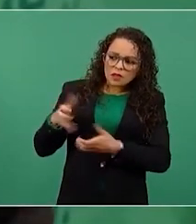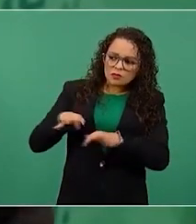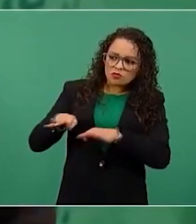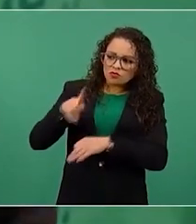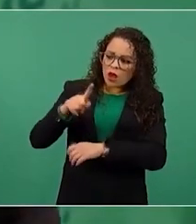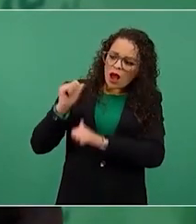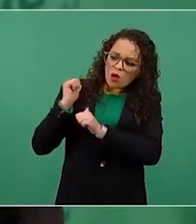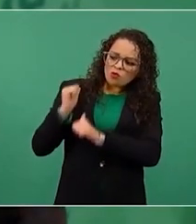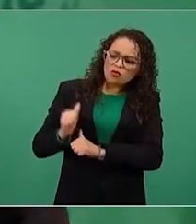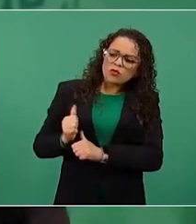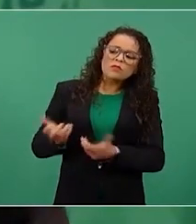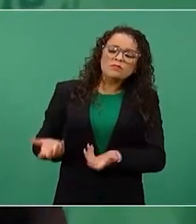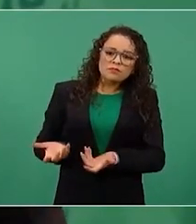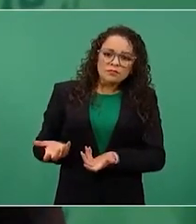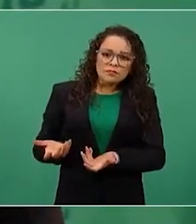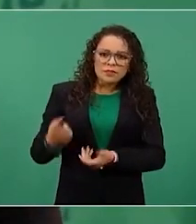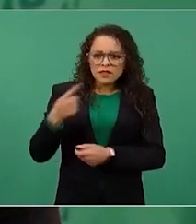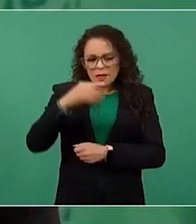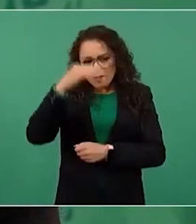si se